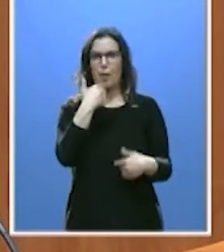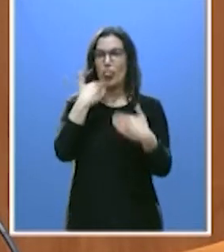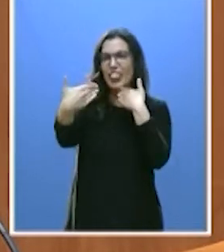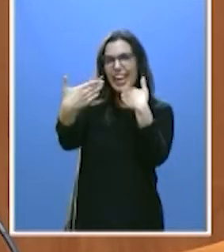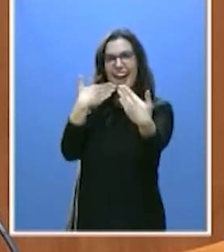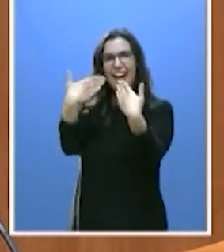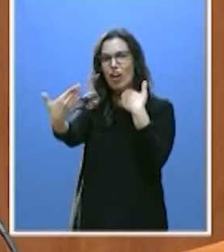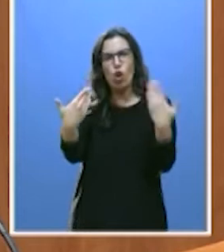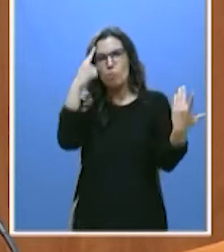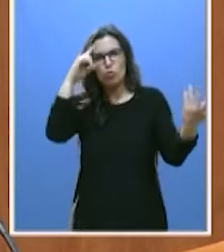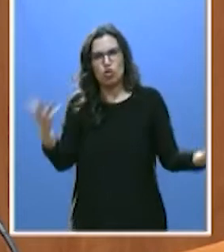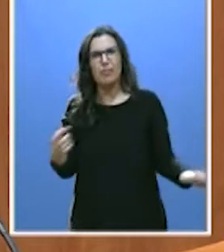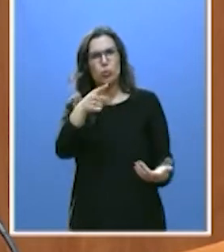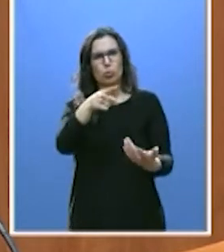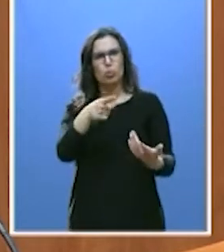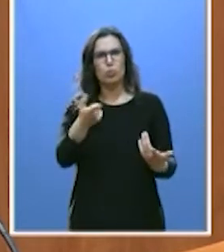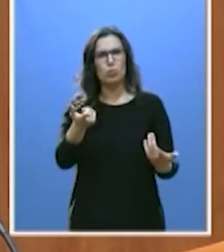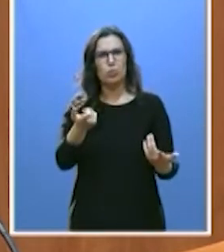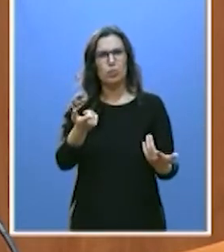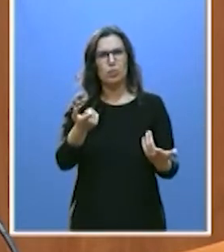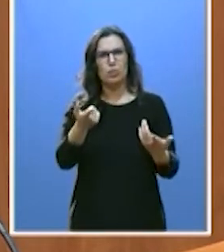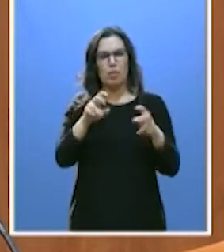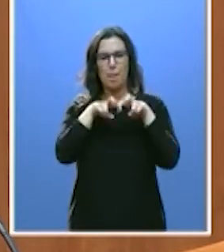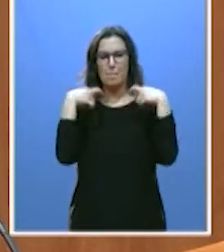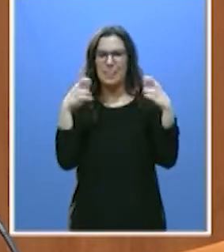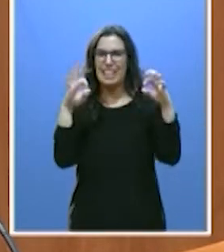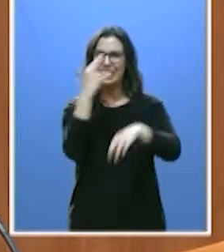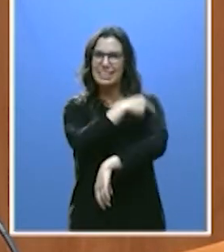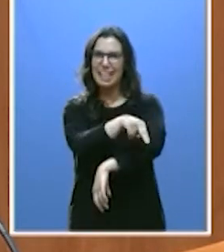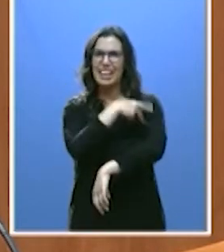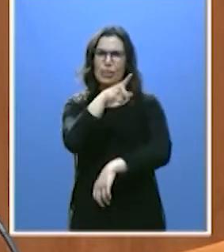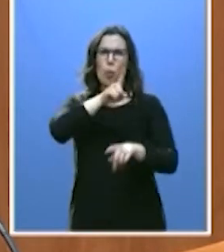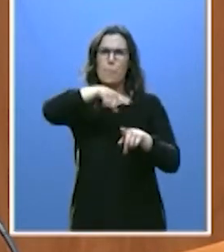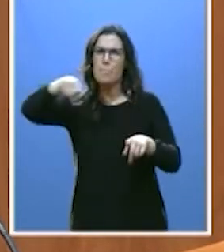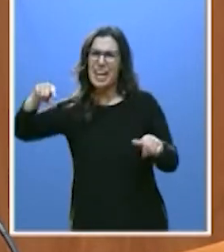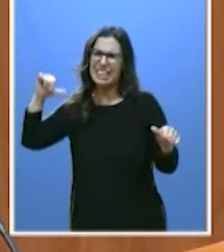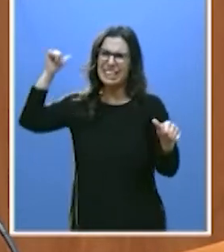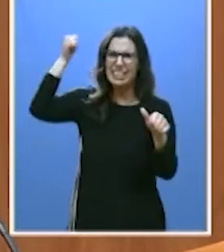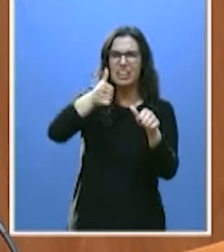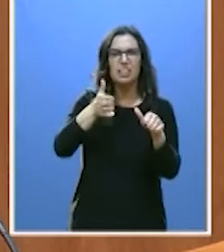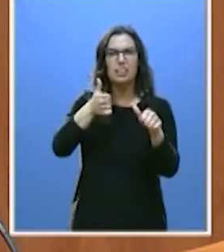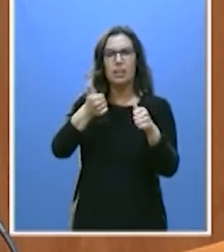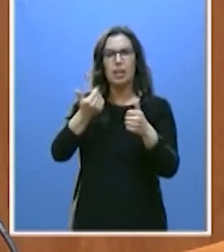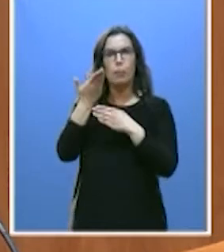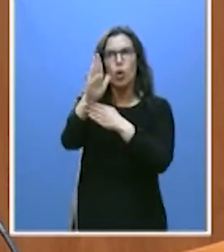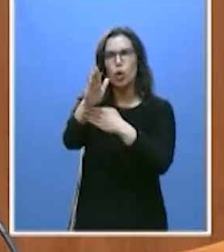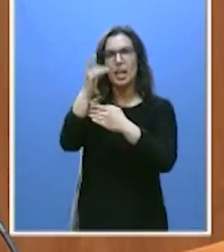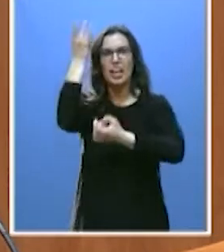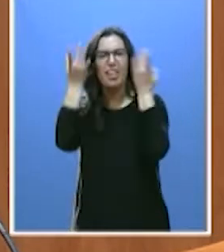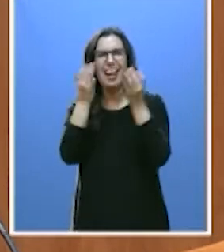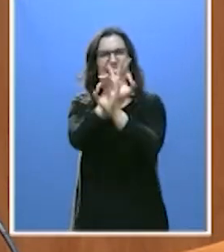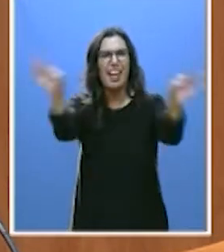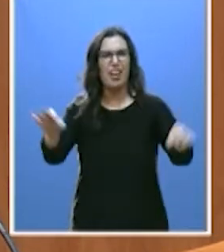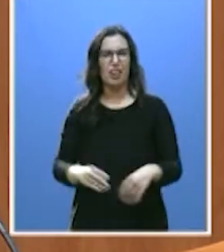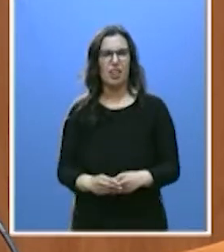Ustedes se han sentado en la mesa de la sanidad durante meses sin aportar nada. Nada. Absolutamente nada. Han venido